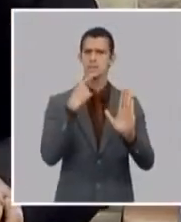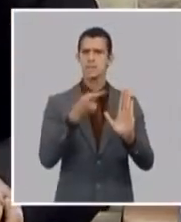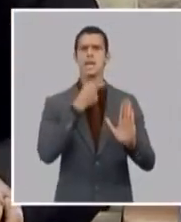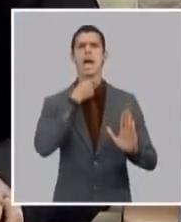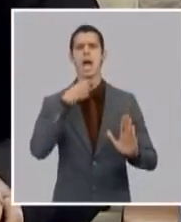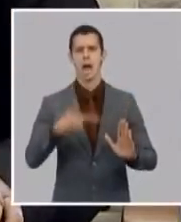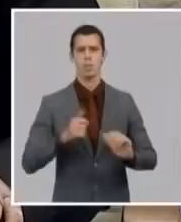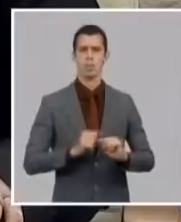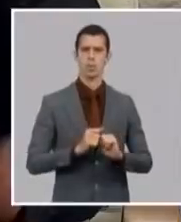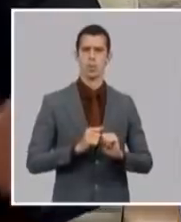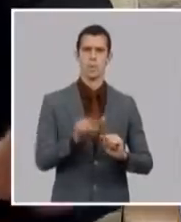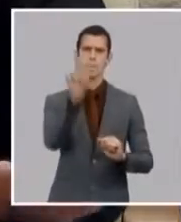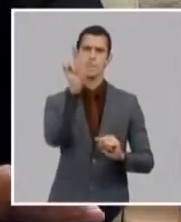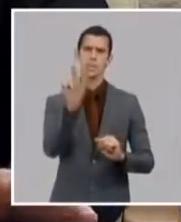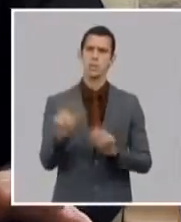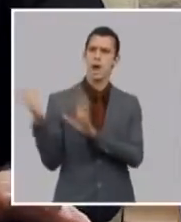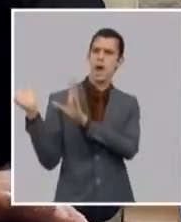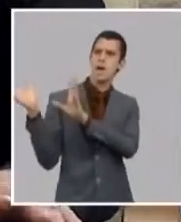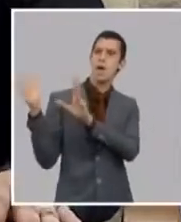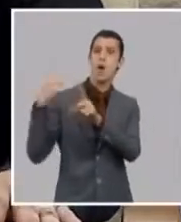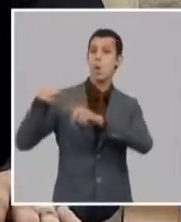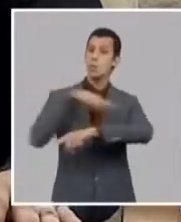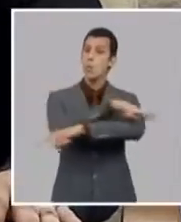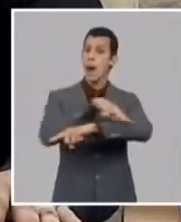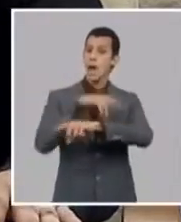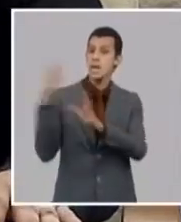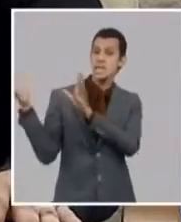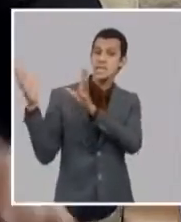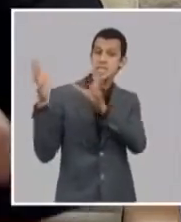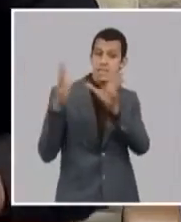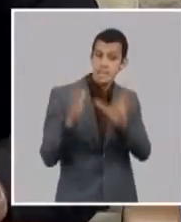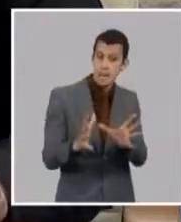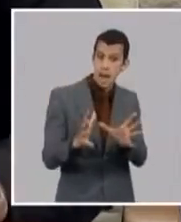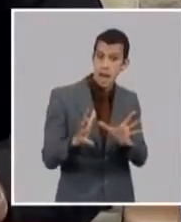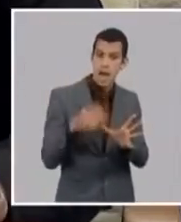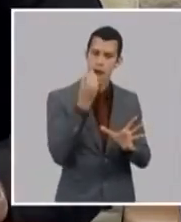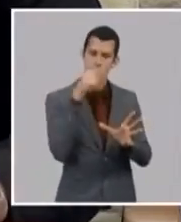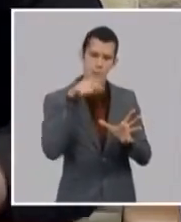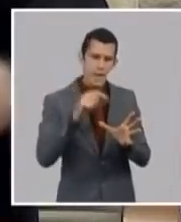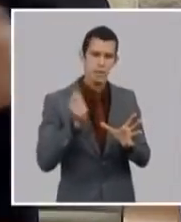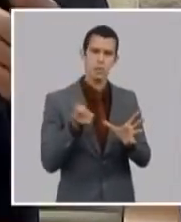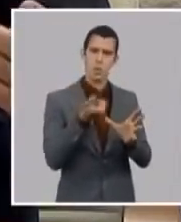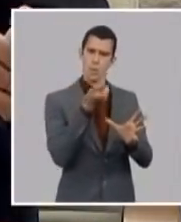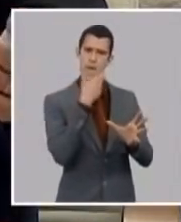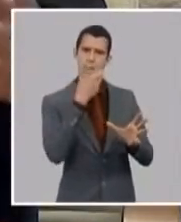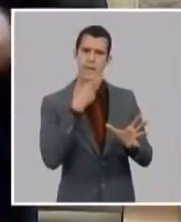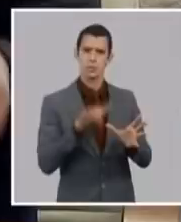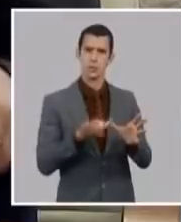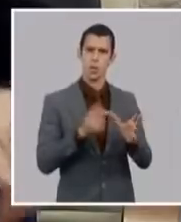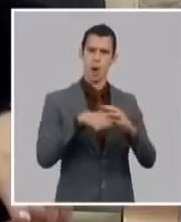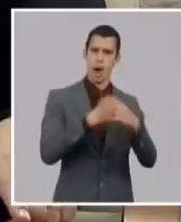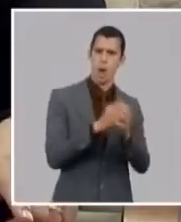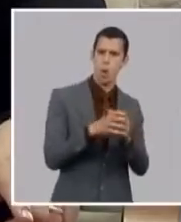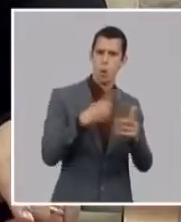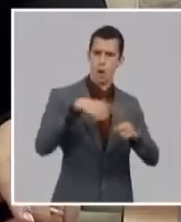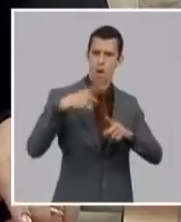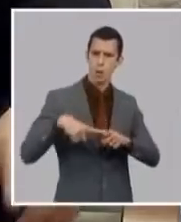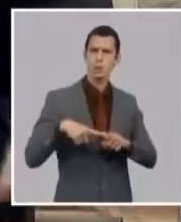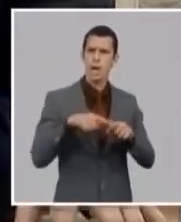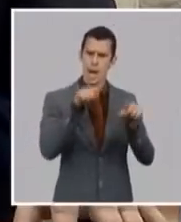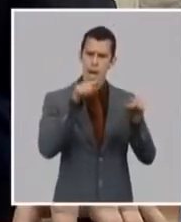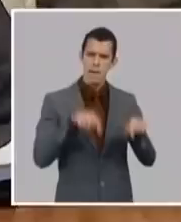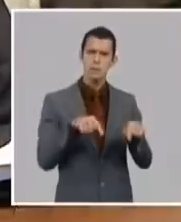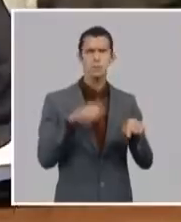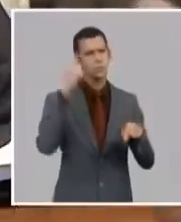artículos de aseo lo siguiente y digo explícalo porque a veces hay personas yo no puedo traer y hay cosas que están